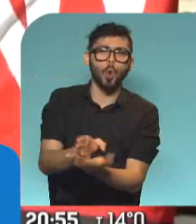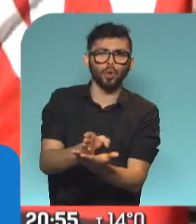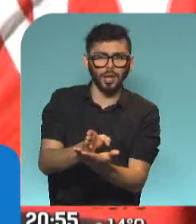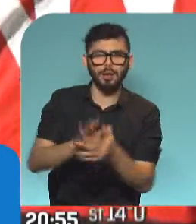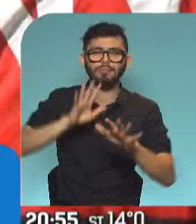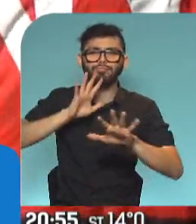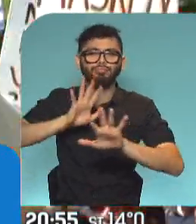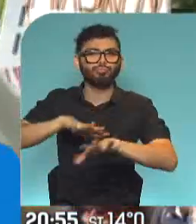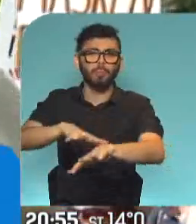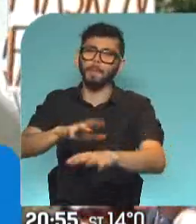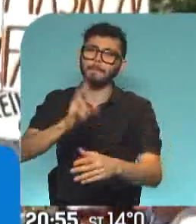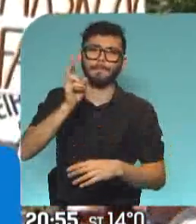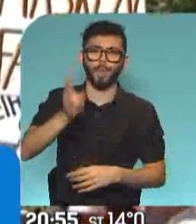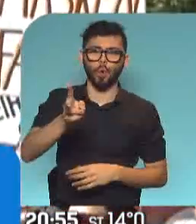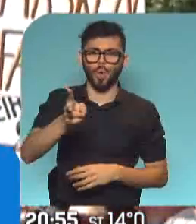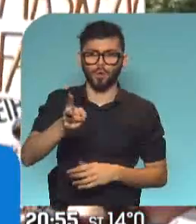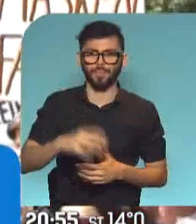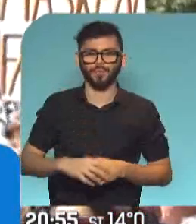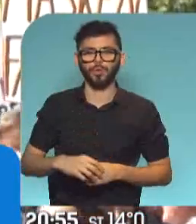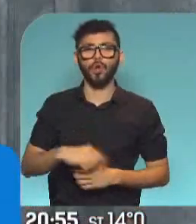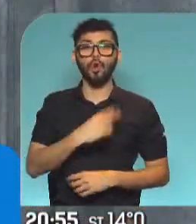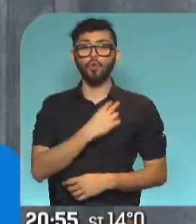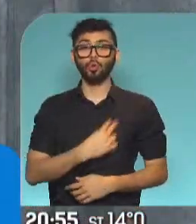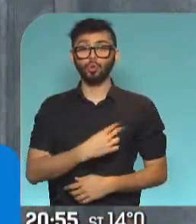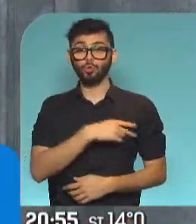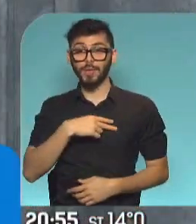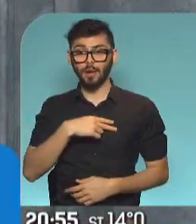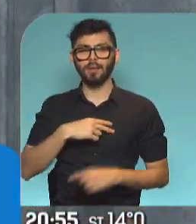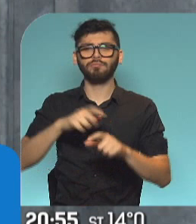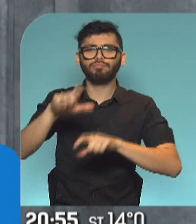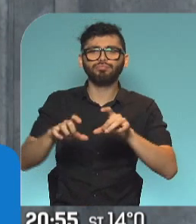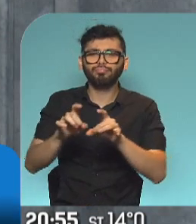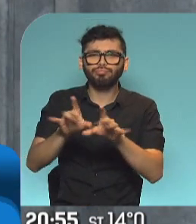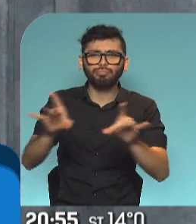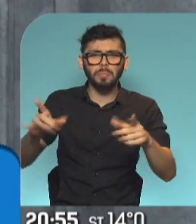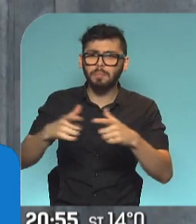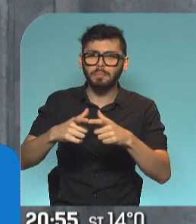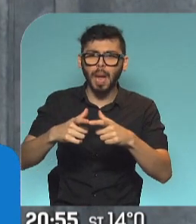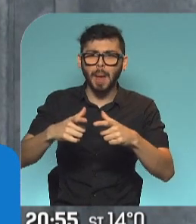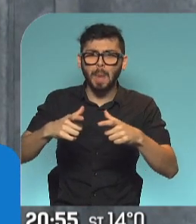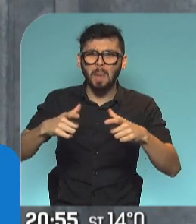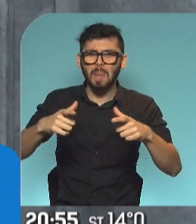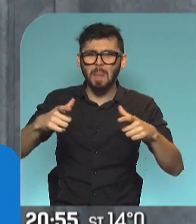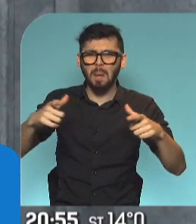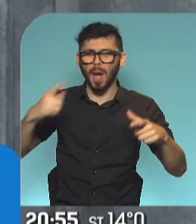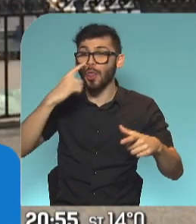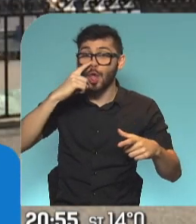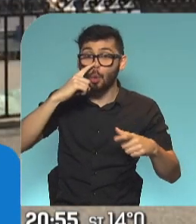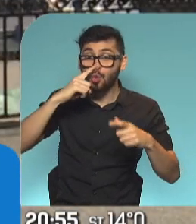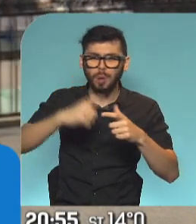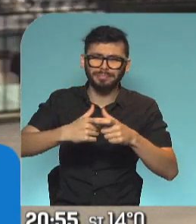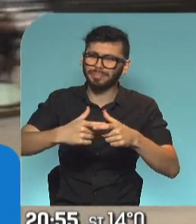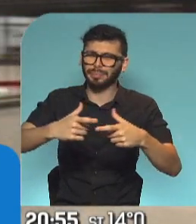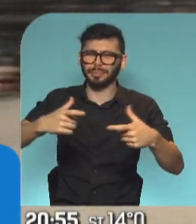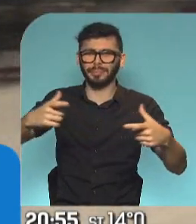manifestaciones sociales. En Suiza, el número de contagios no para de aumentar desde mediados de junio. El